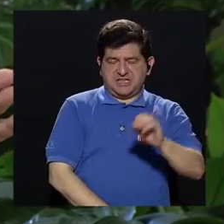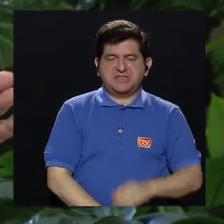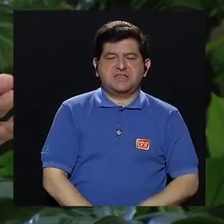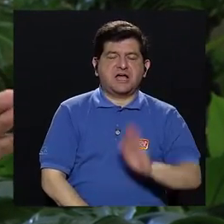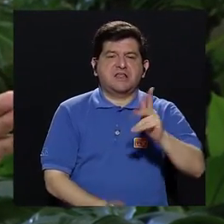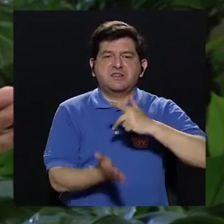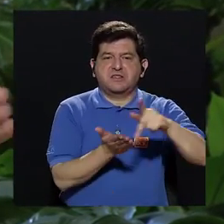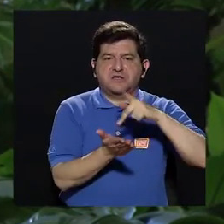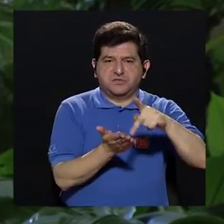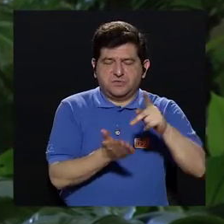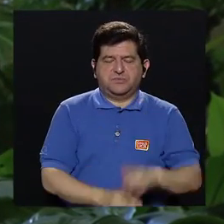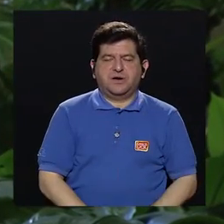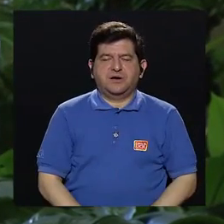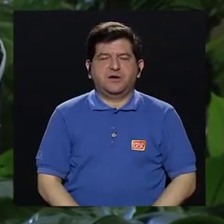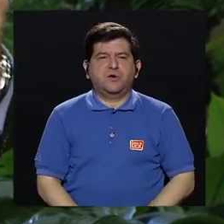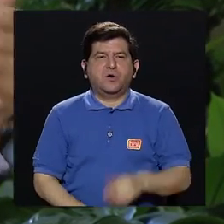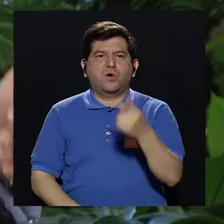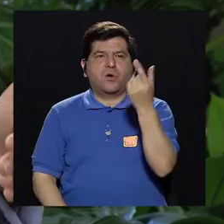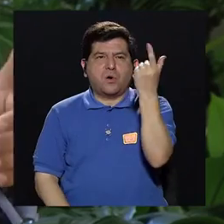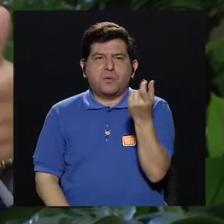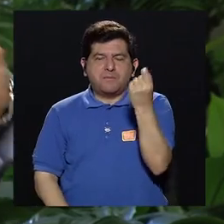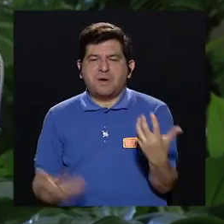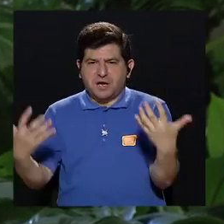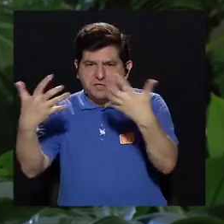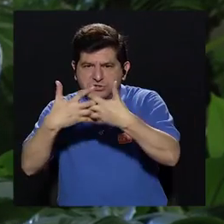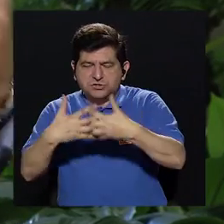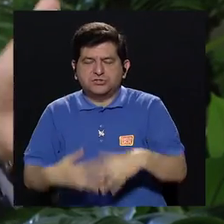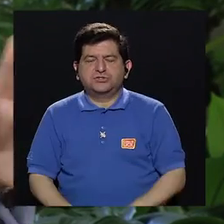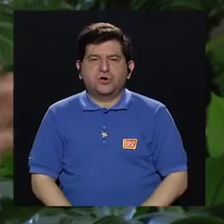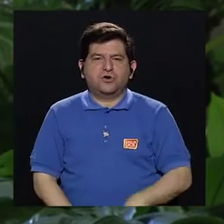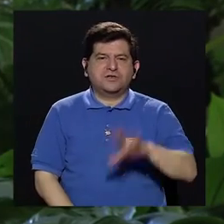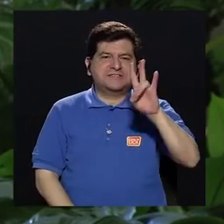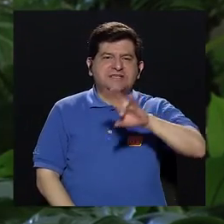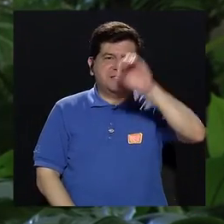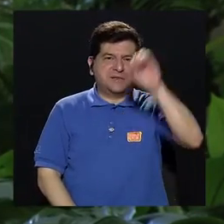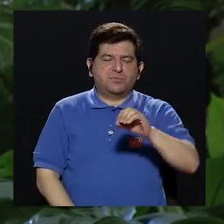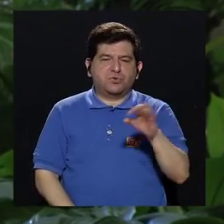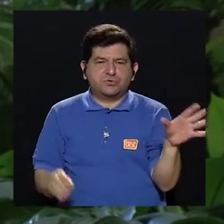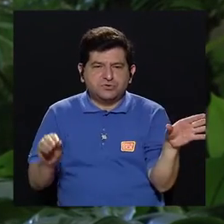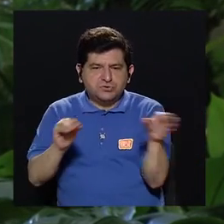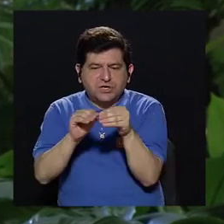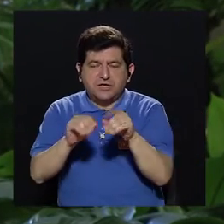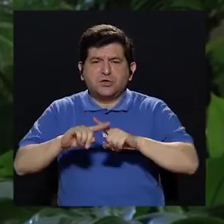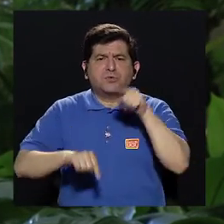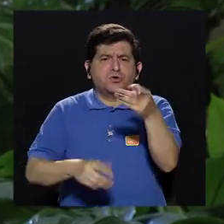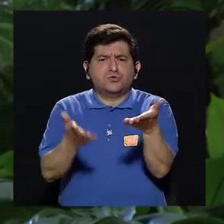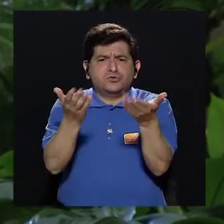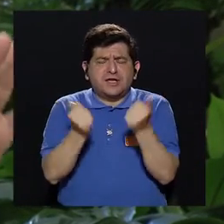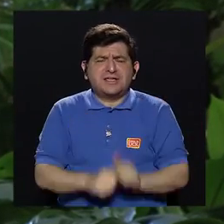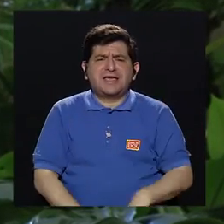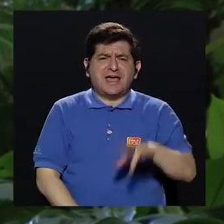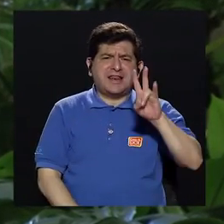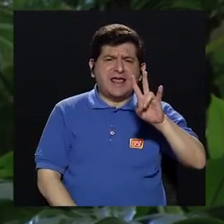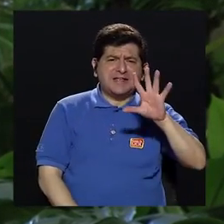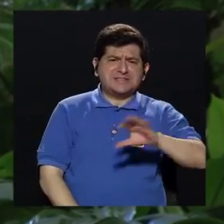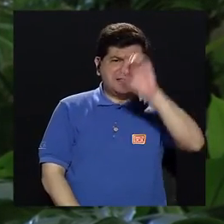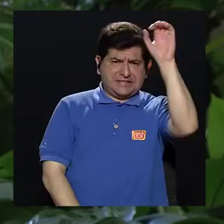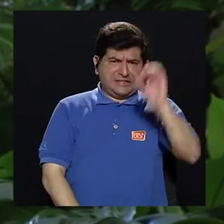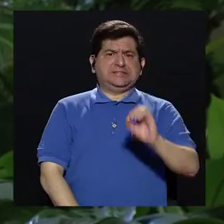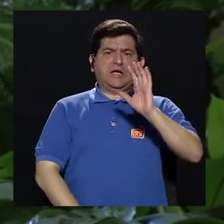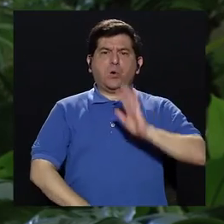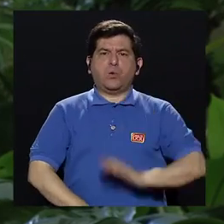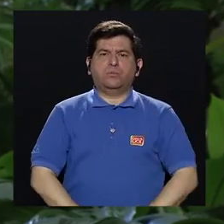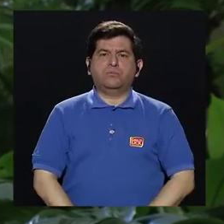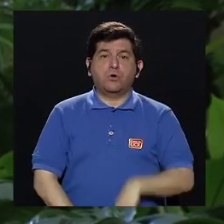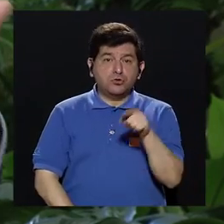de su salario, su pensión complementaria le da otros 7%, pero usted se quiere ir con 75%,